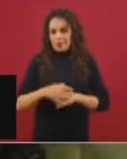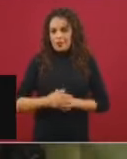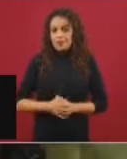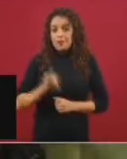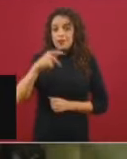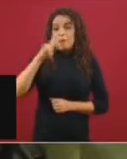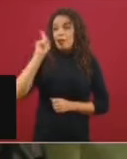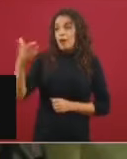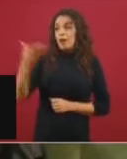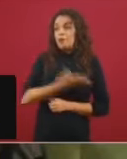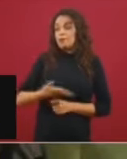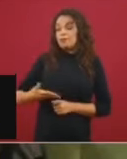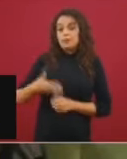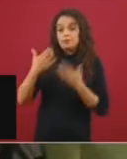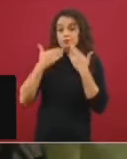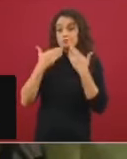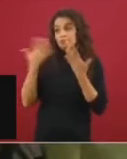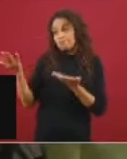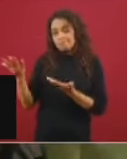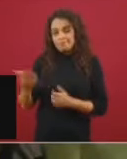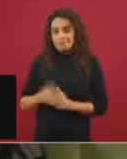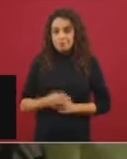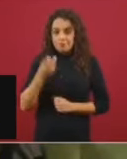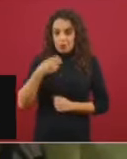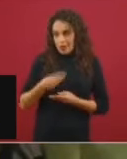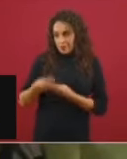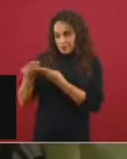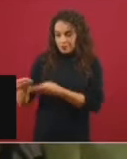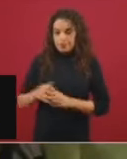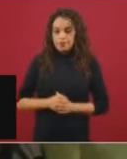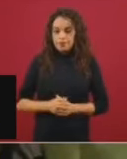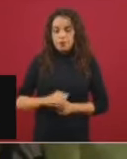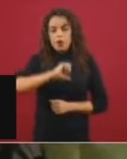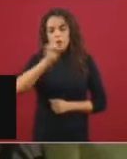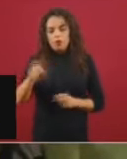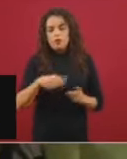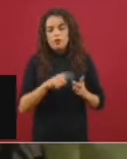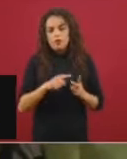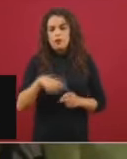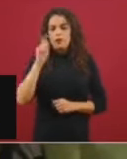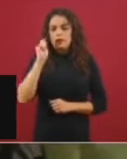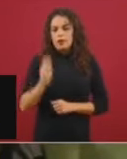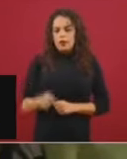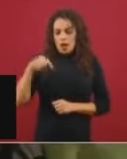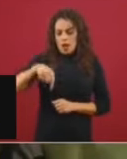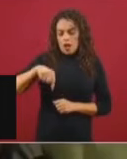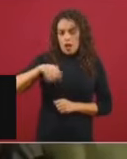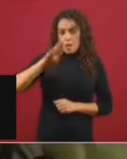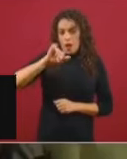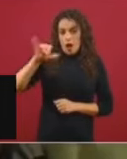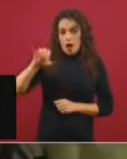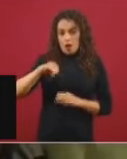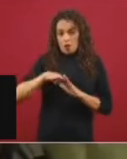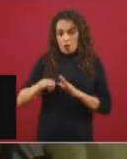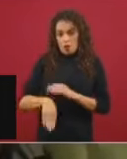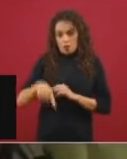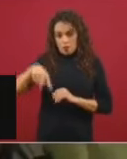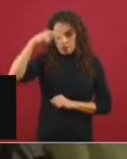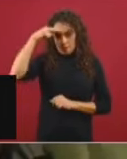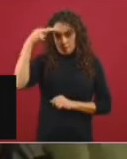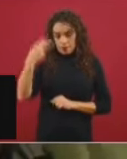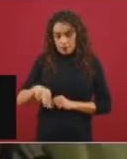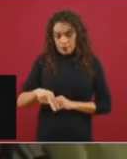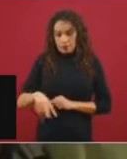Algunos países que tienen indicadores de desarrollo humano más bajos que México, parece que están teniendo resultados